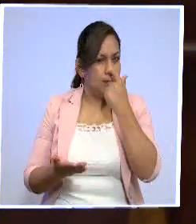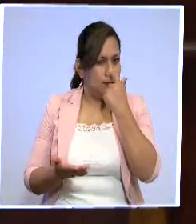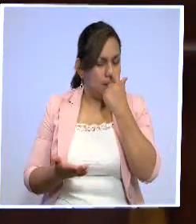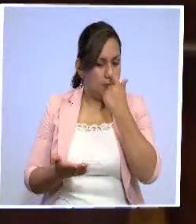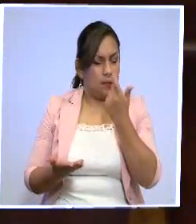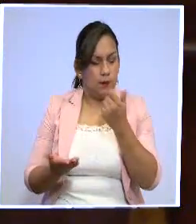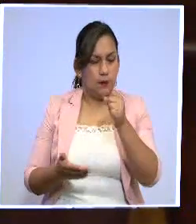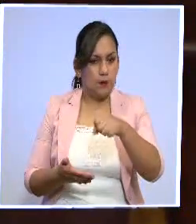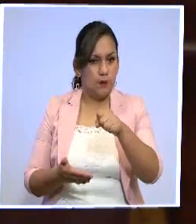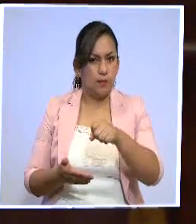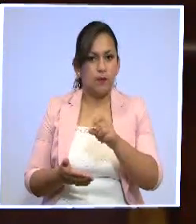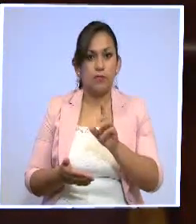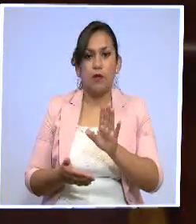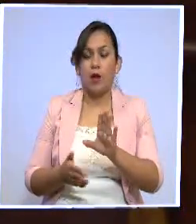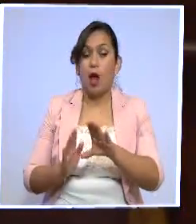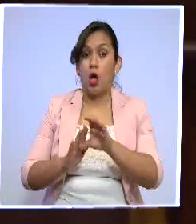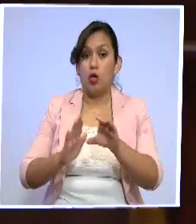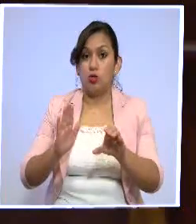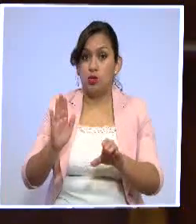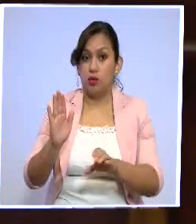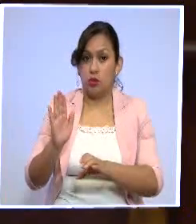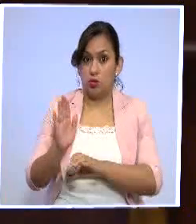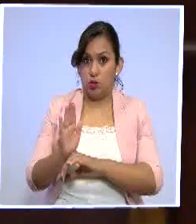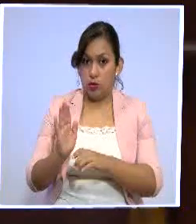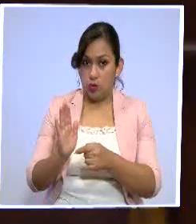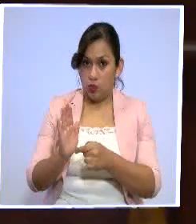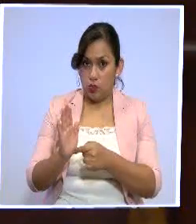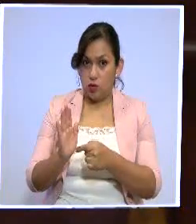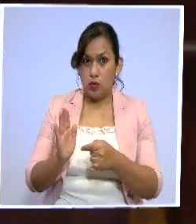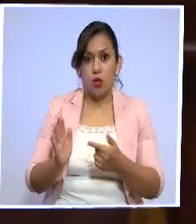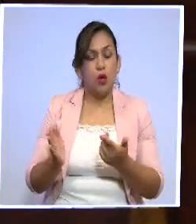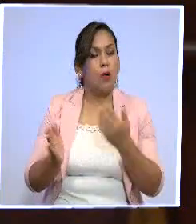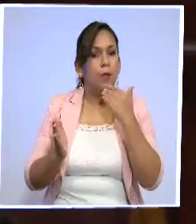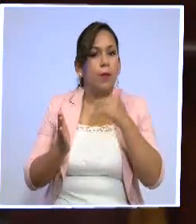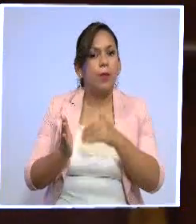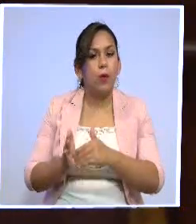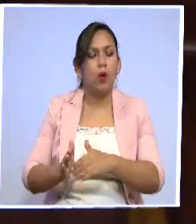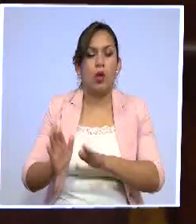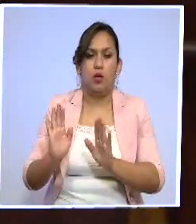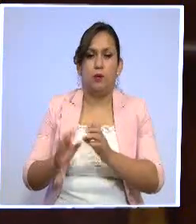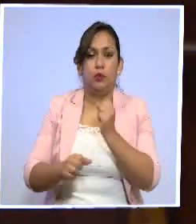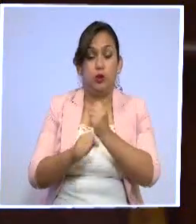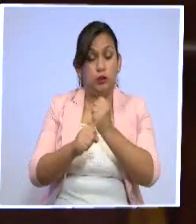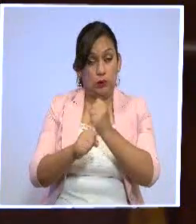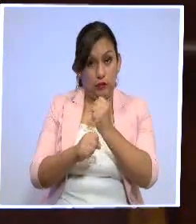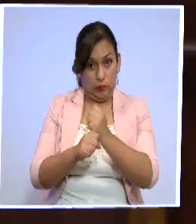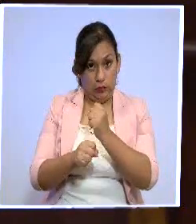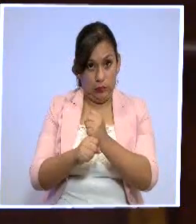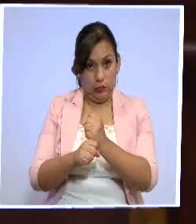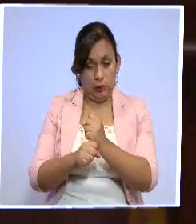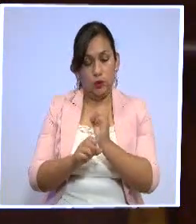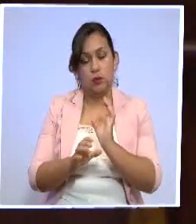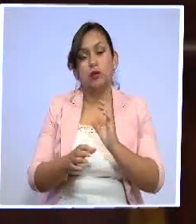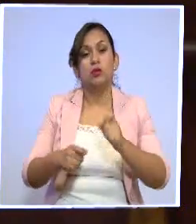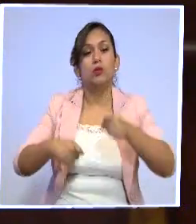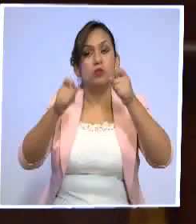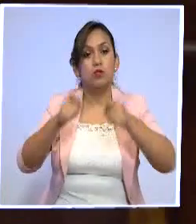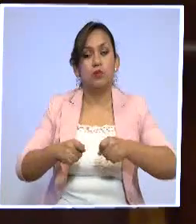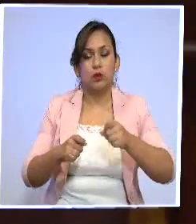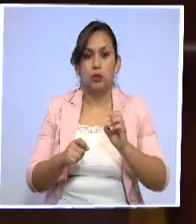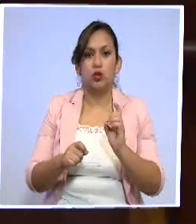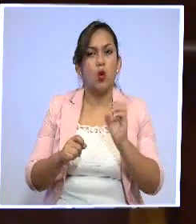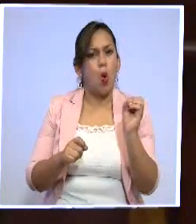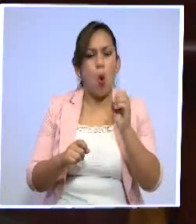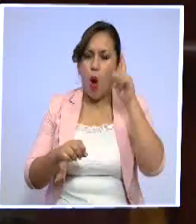le da supremacía, si son de mejor aplicabilidad a los ciudadanos, en este caso a los trabajadores, los convenios y los tratados